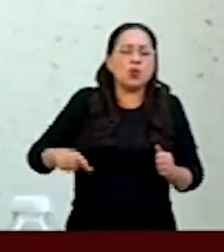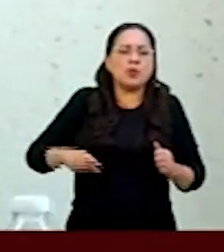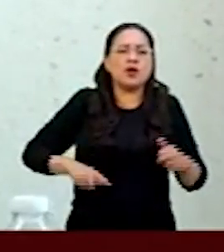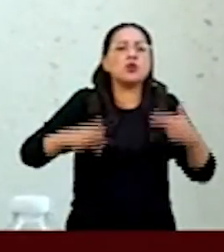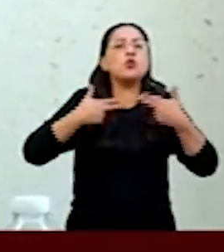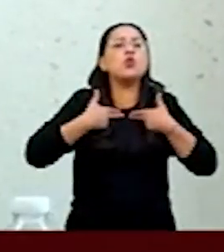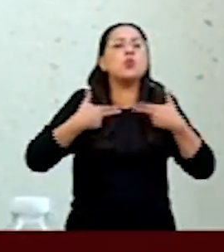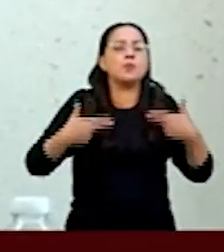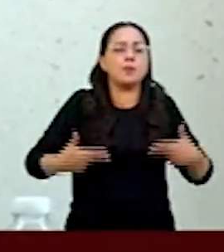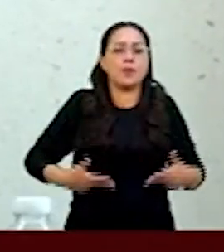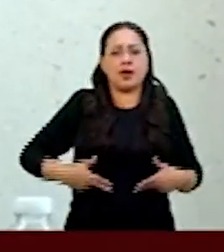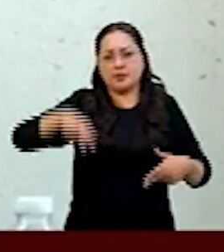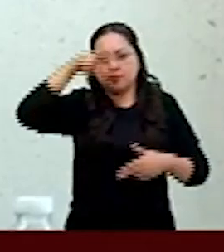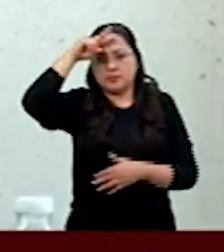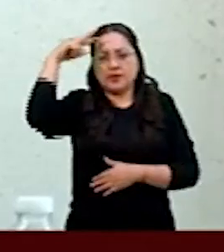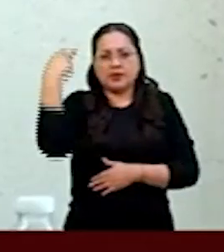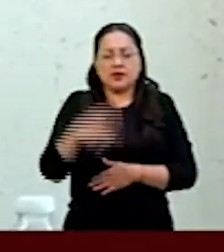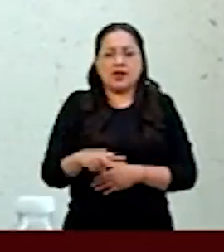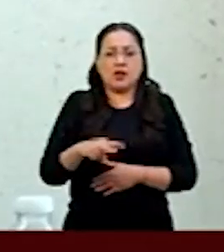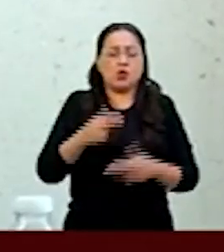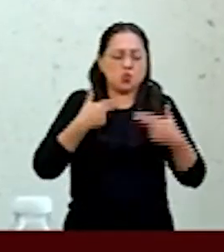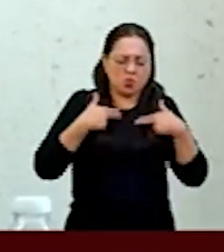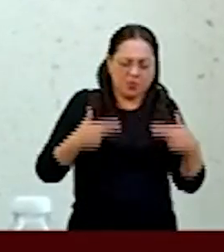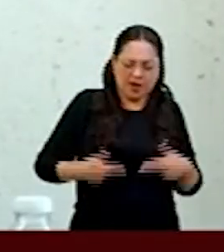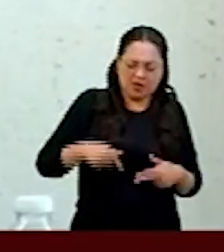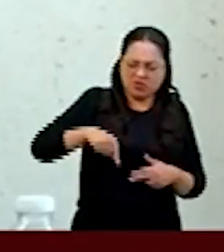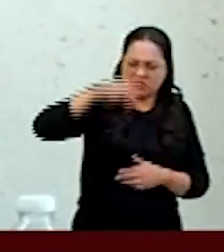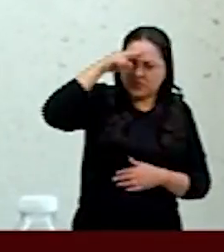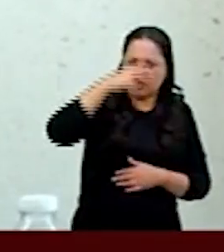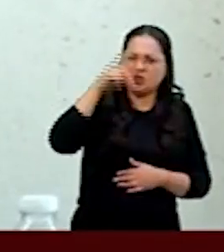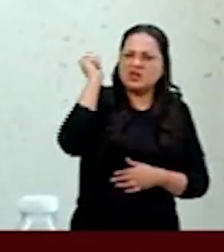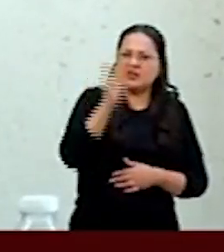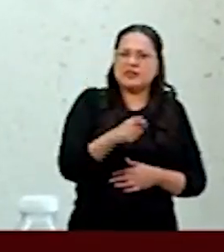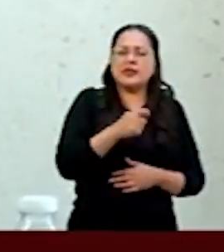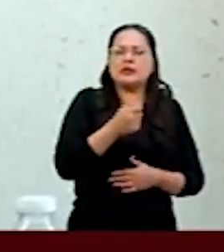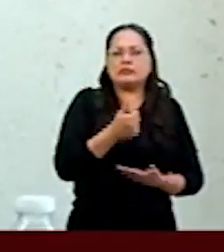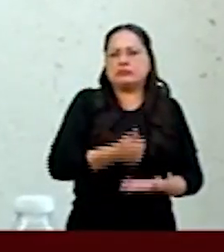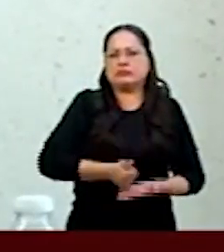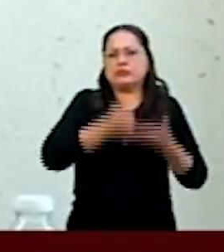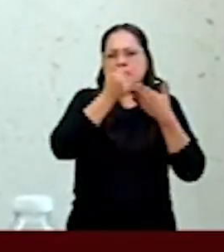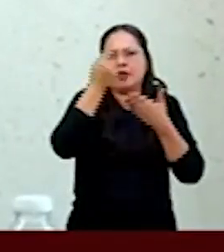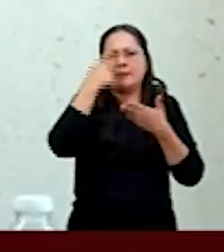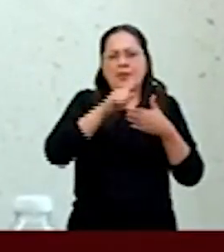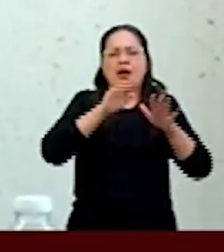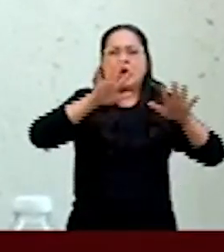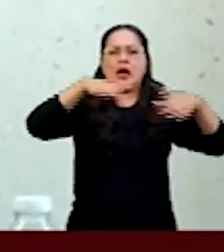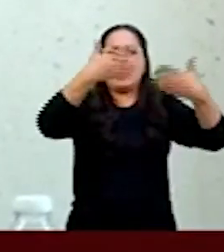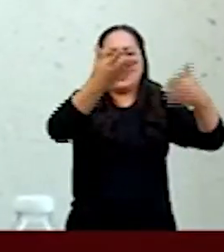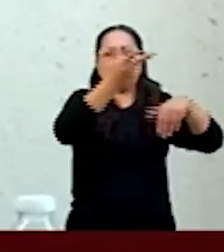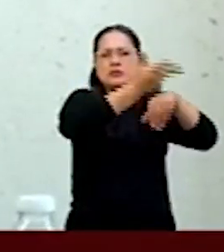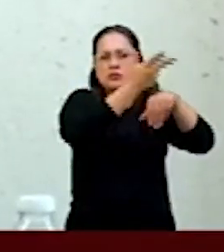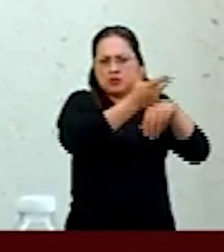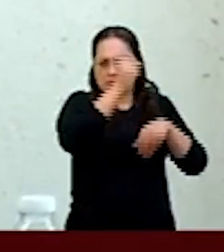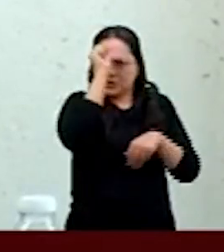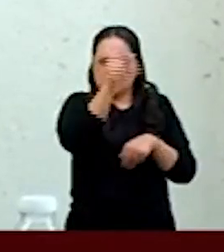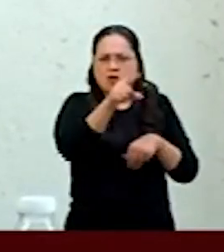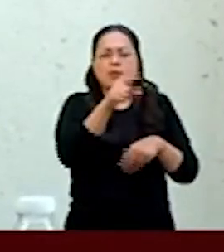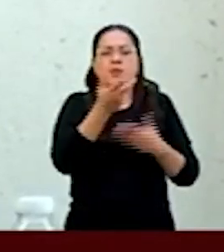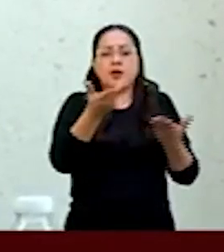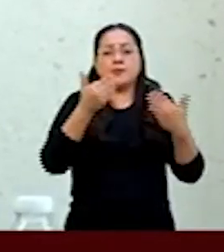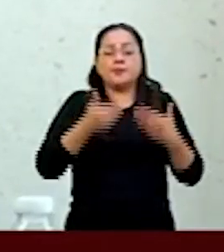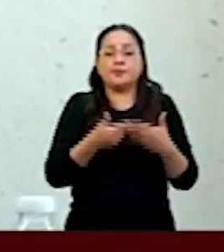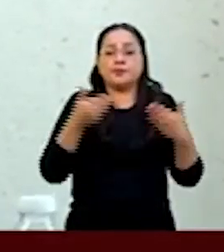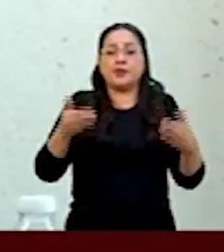mexicano y el humanismo mexicano va a trascender la frontera también con ustedes. Y los temas